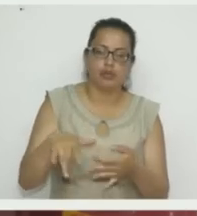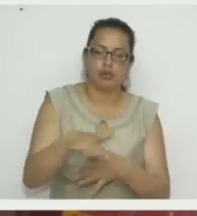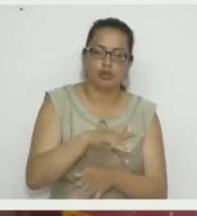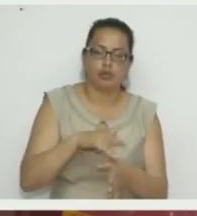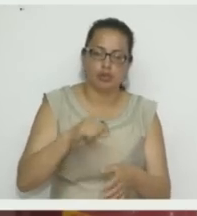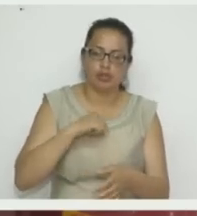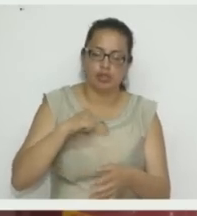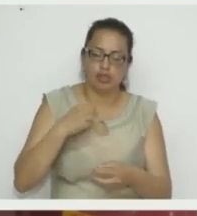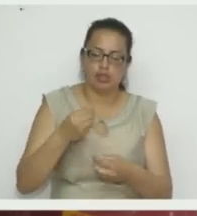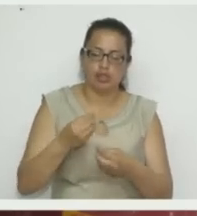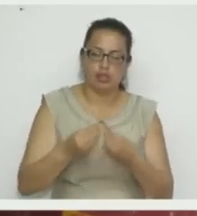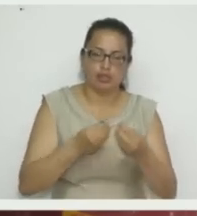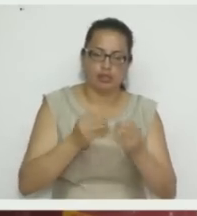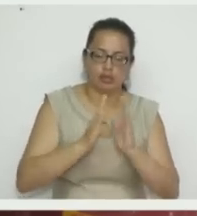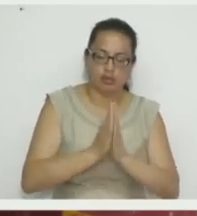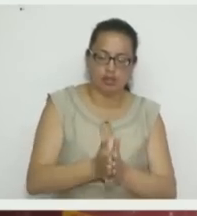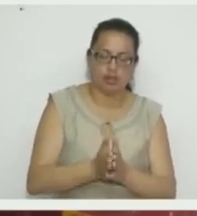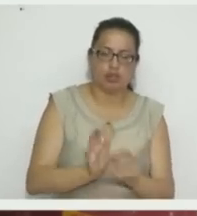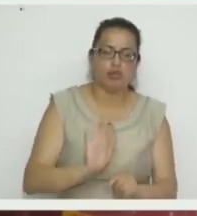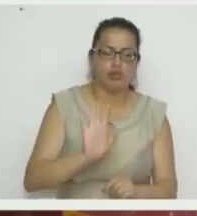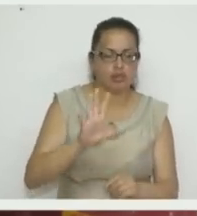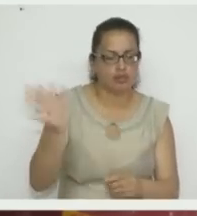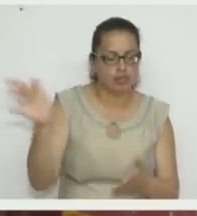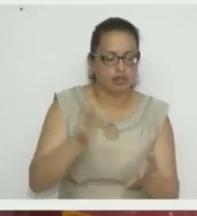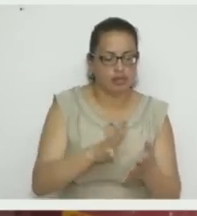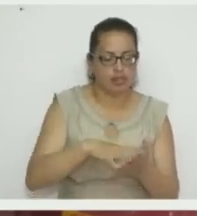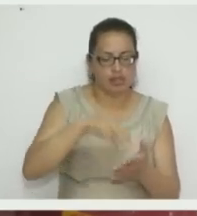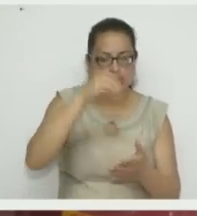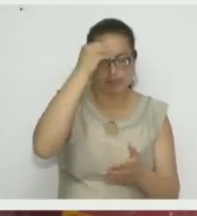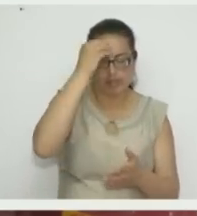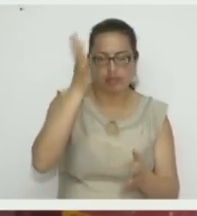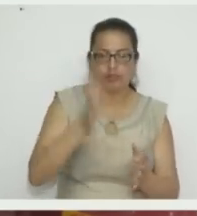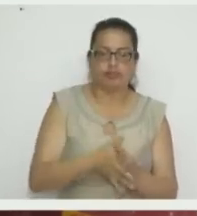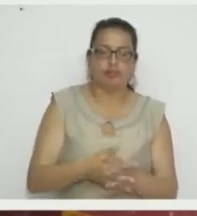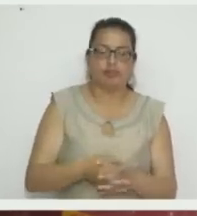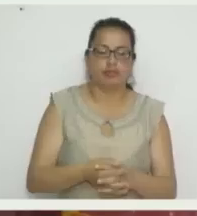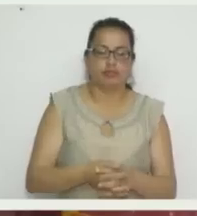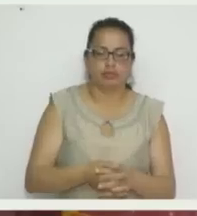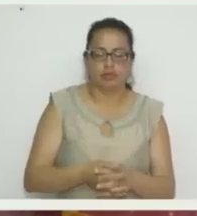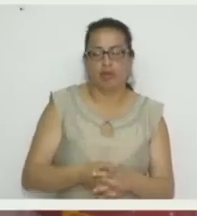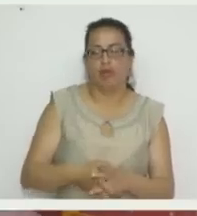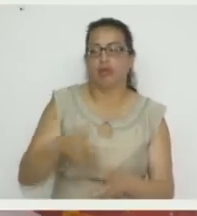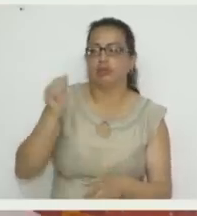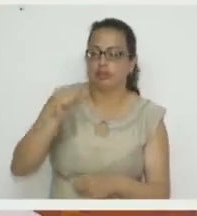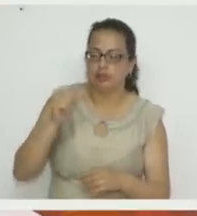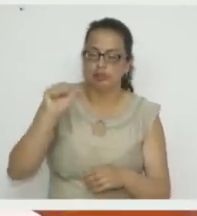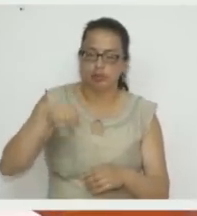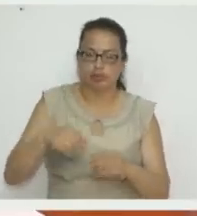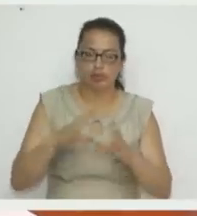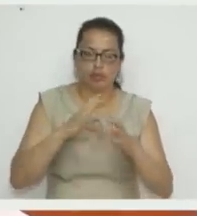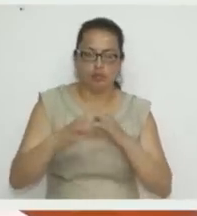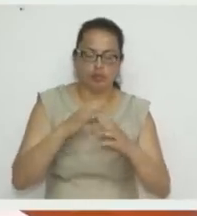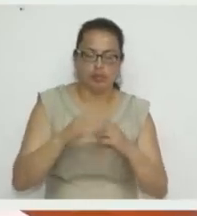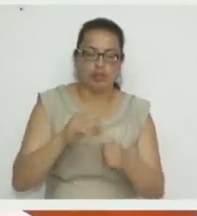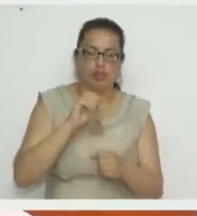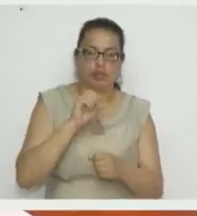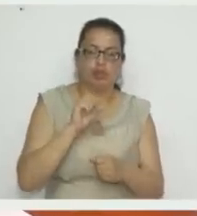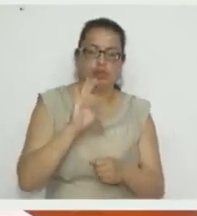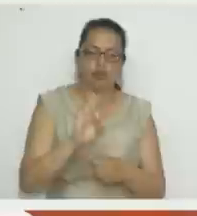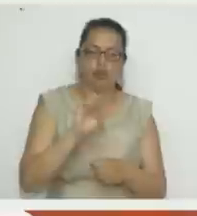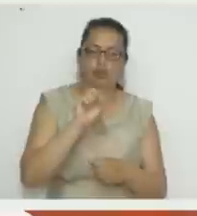navidad. Ahorita que vienen para que aprovechen y vendan. Listo, porque sí que se pueden comunicar. 312-423